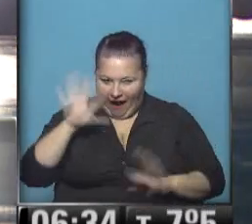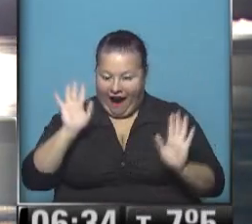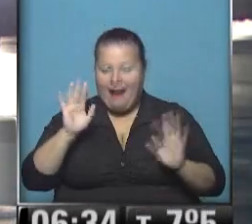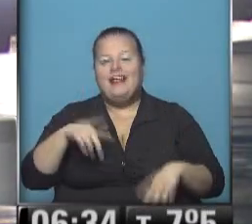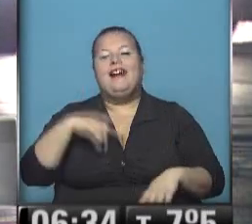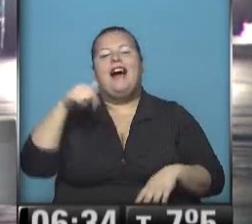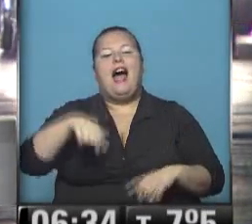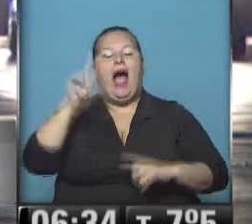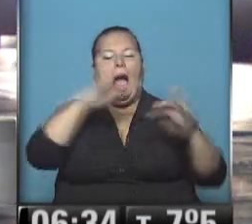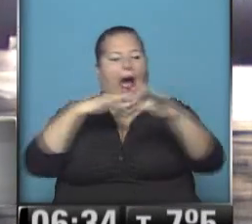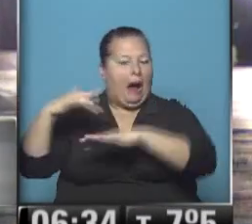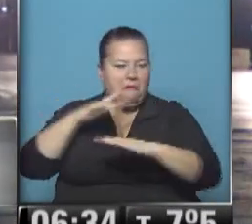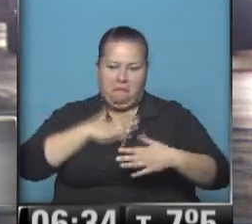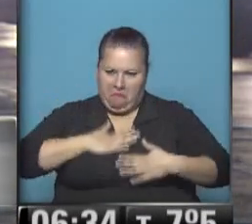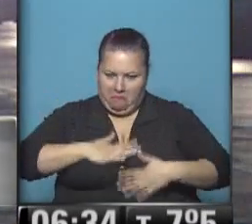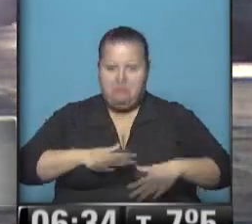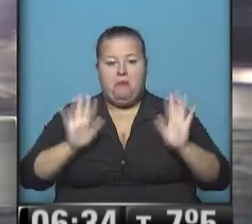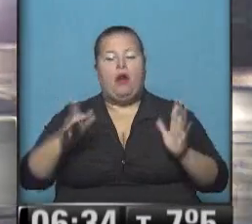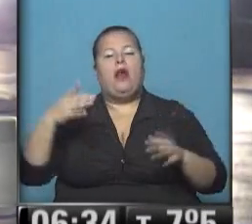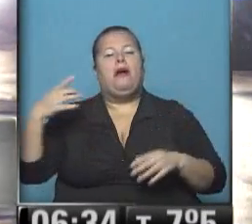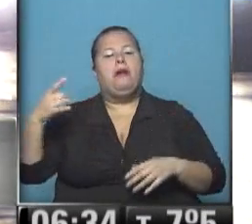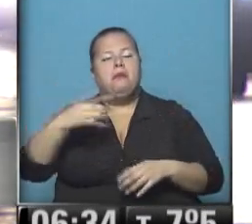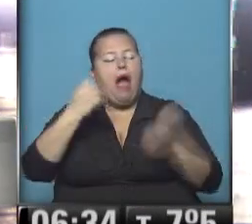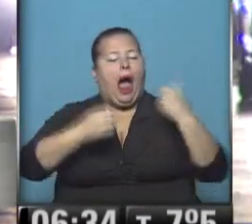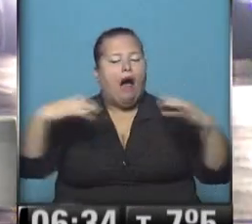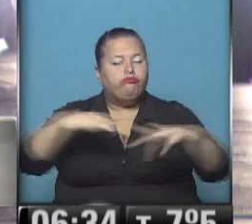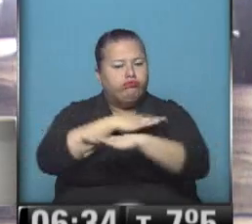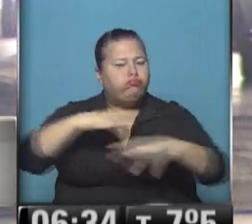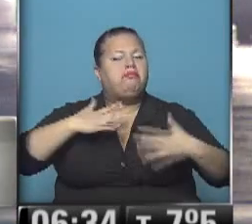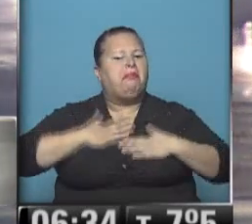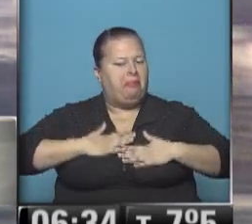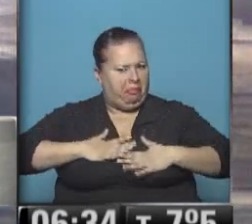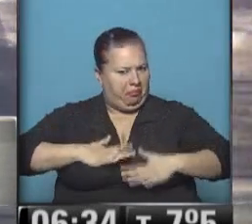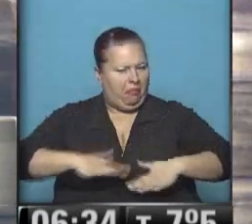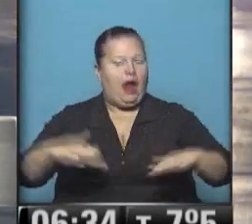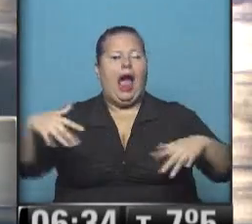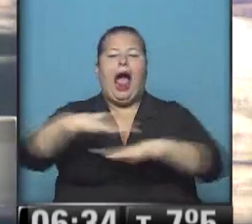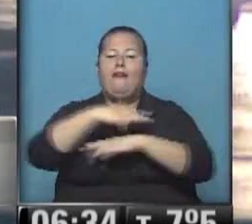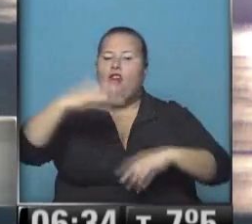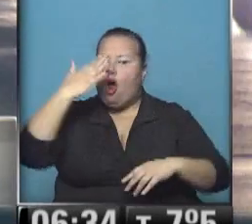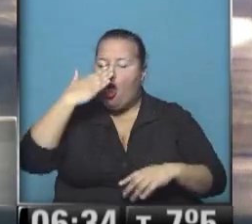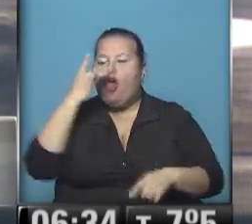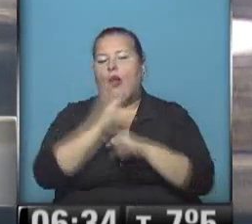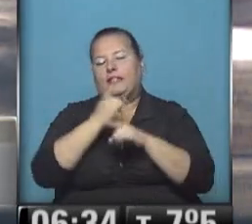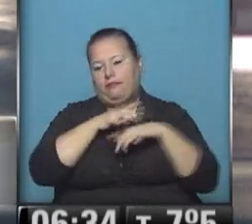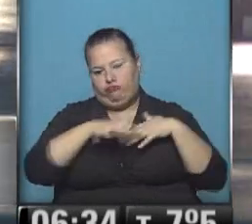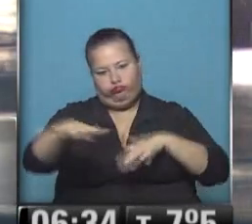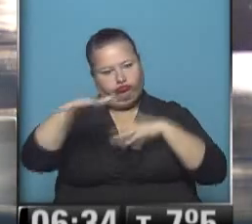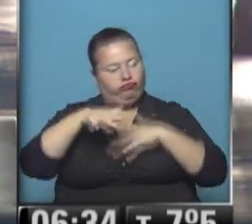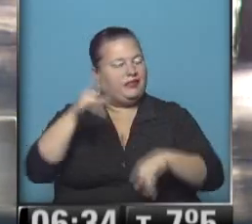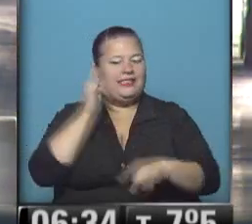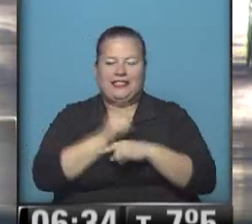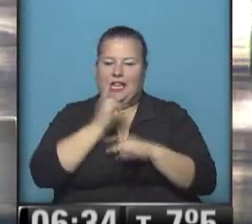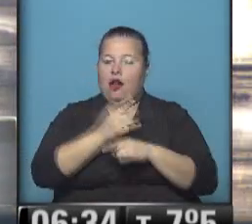las principales avenidas tampoco. Así que bueno, el tránsito en Buenos Aires es muy tranquilo. En la avenida Córdoba siempre hay tránsito, siempre.